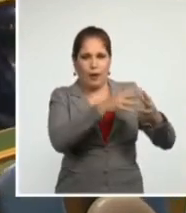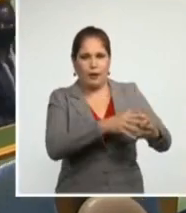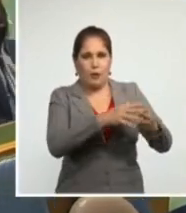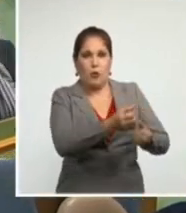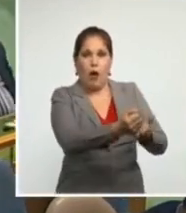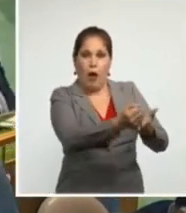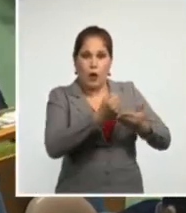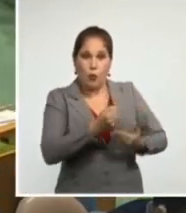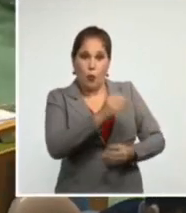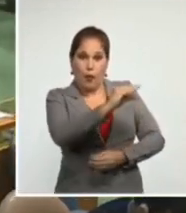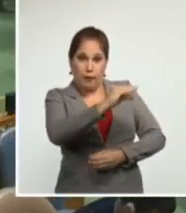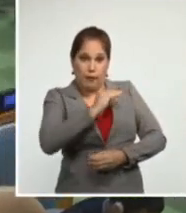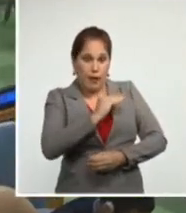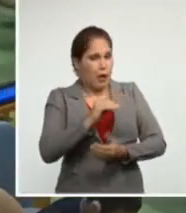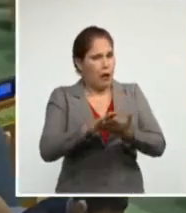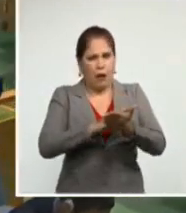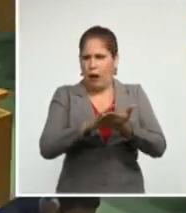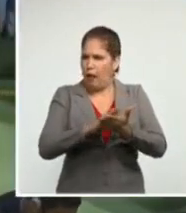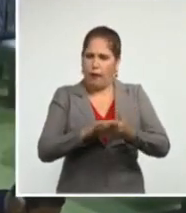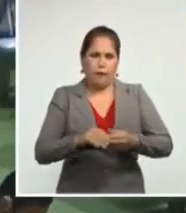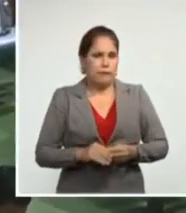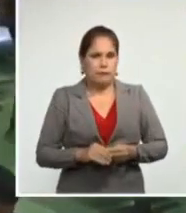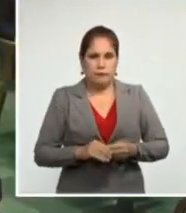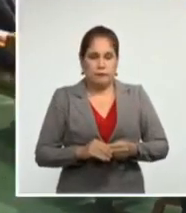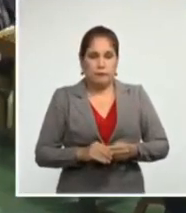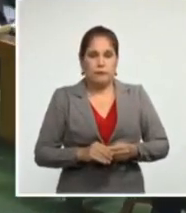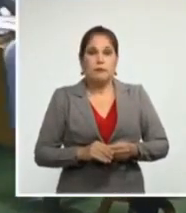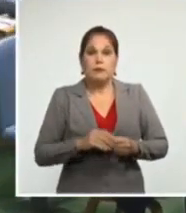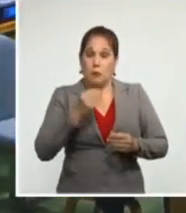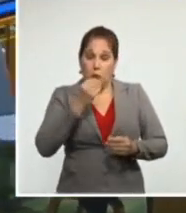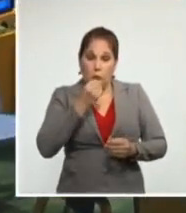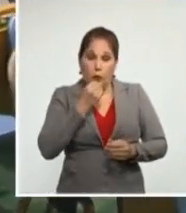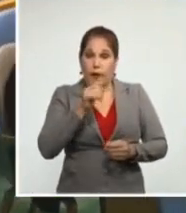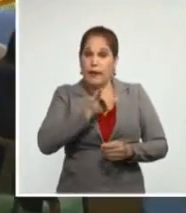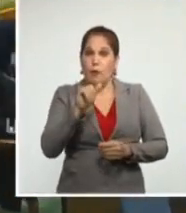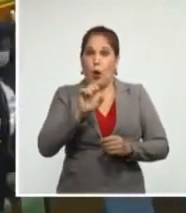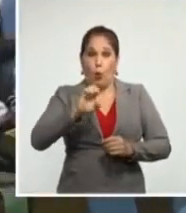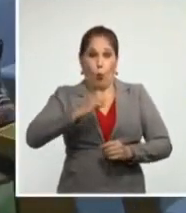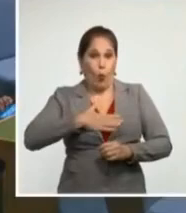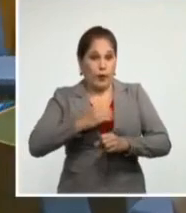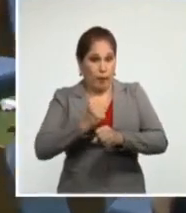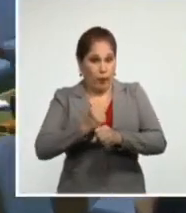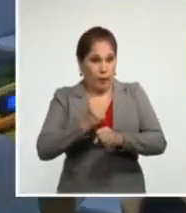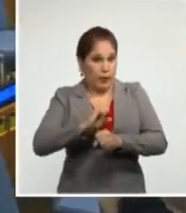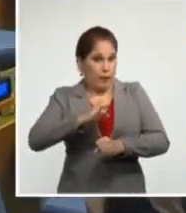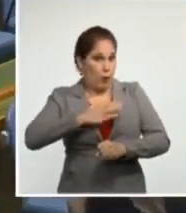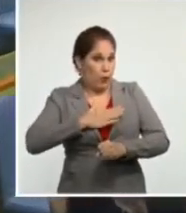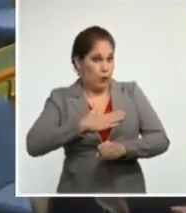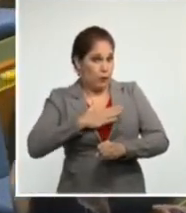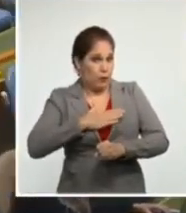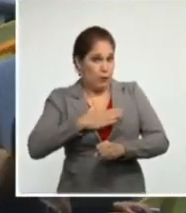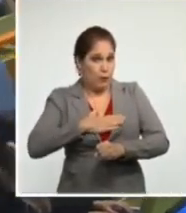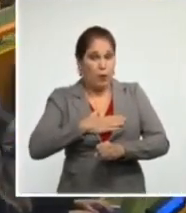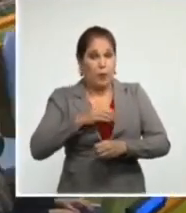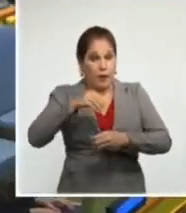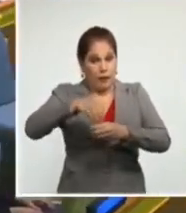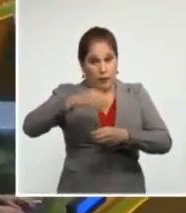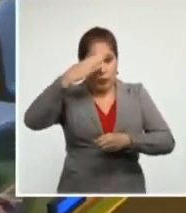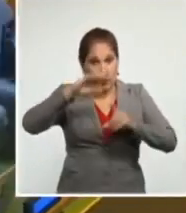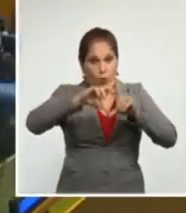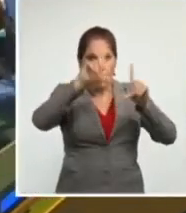Asestó duros golpes al sector cuentapropista o privado y